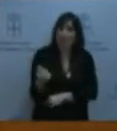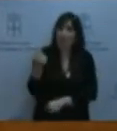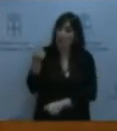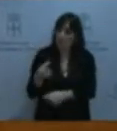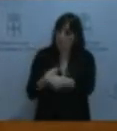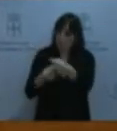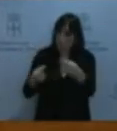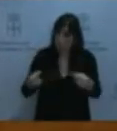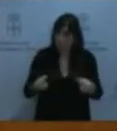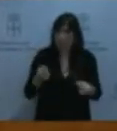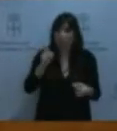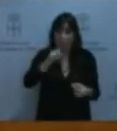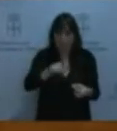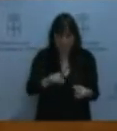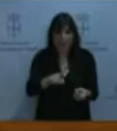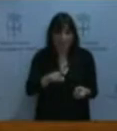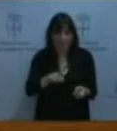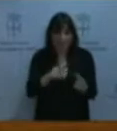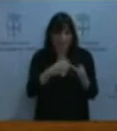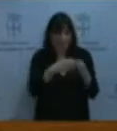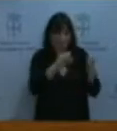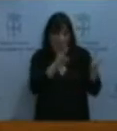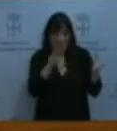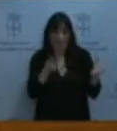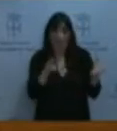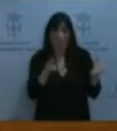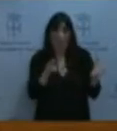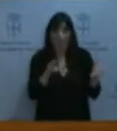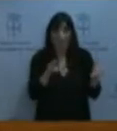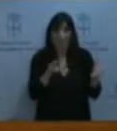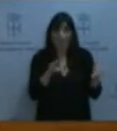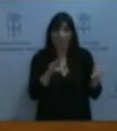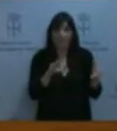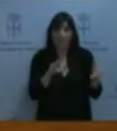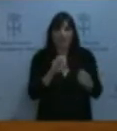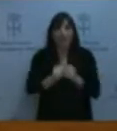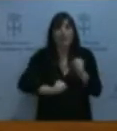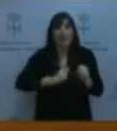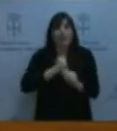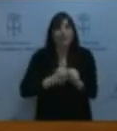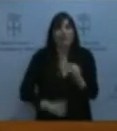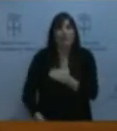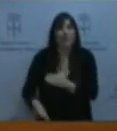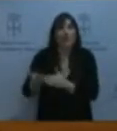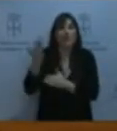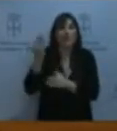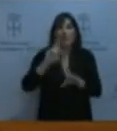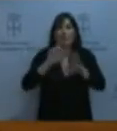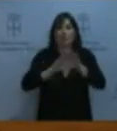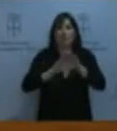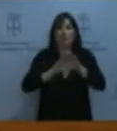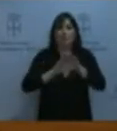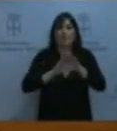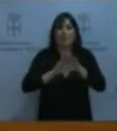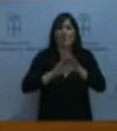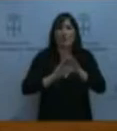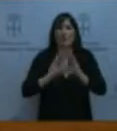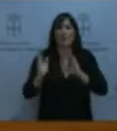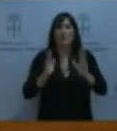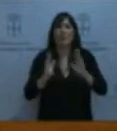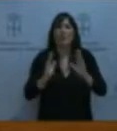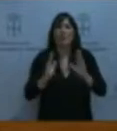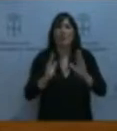en la anterior legislatura, en el anterior periodo de presupuestos.